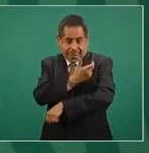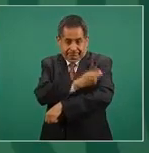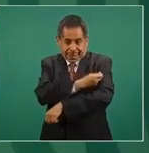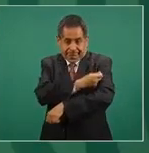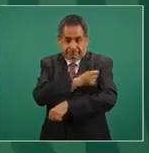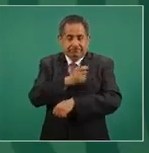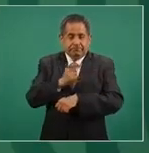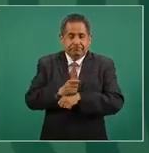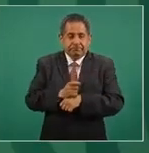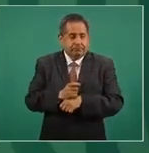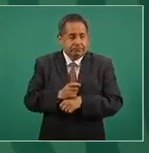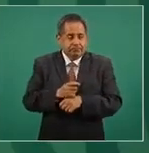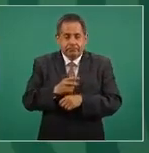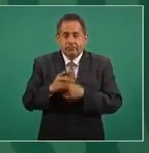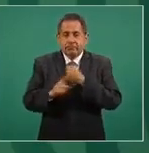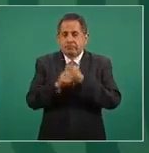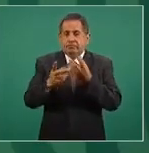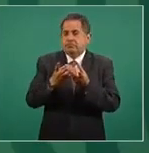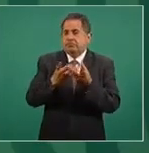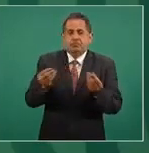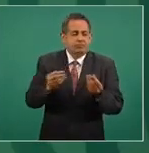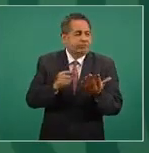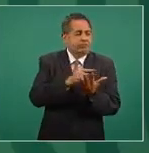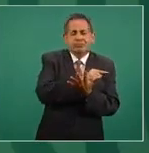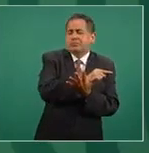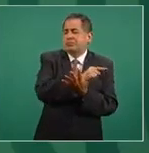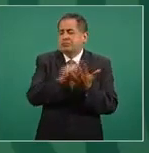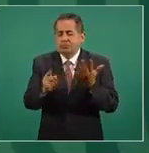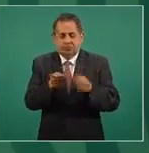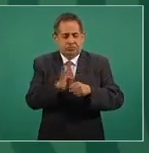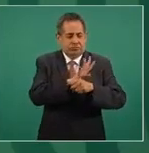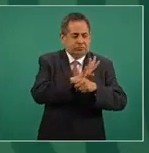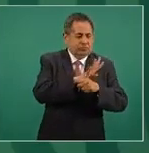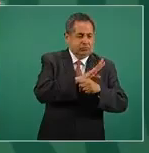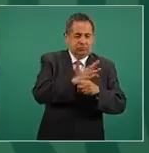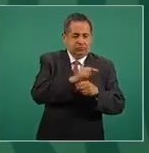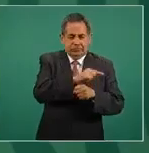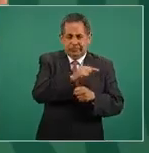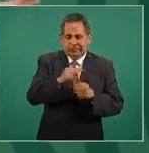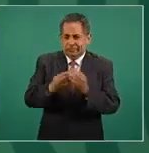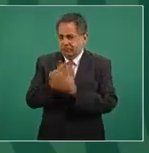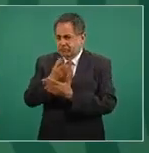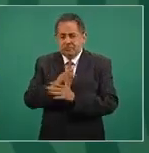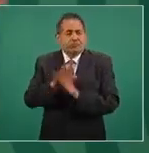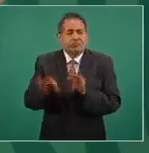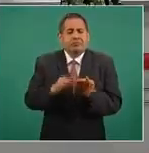Eso es lo que técnicamente, científicamente, está demostrado.